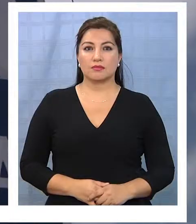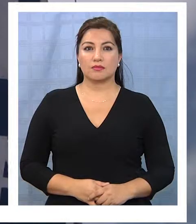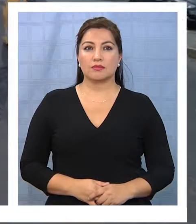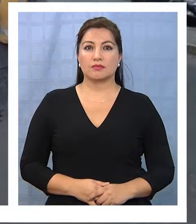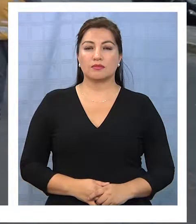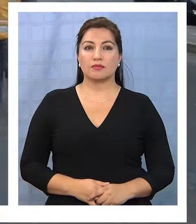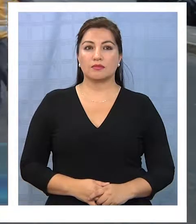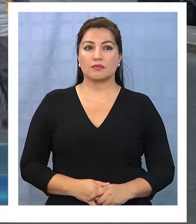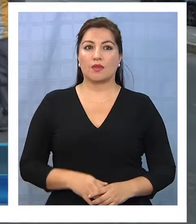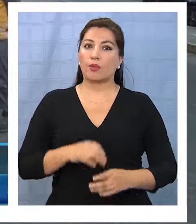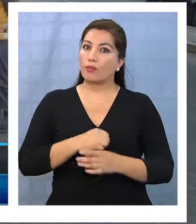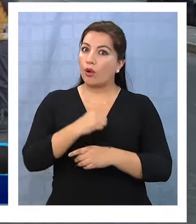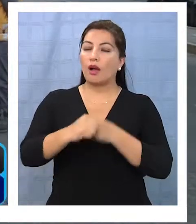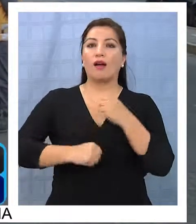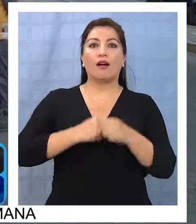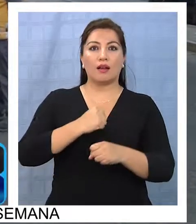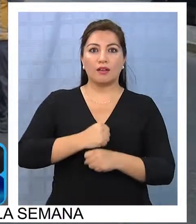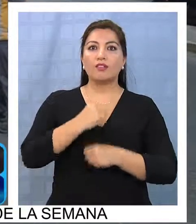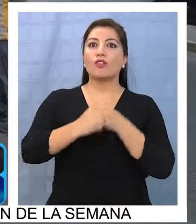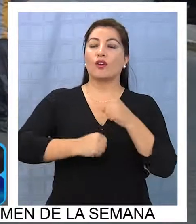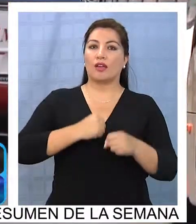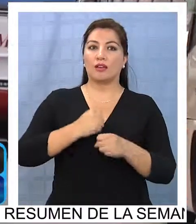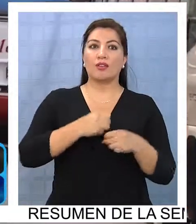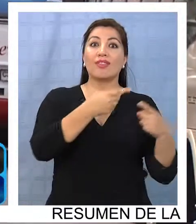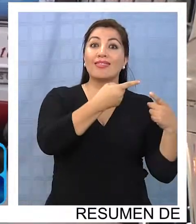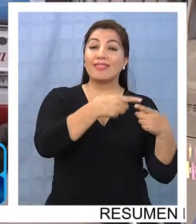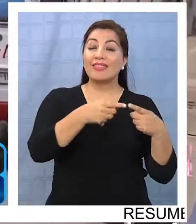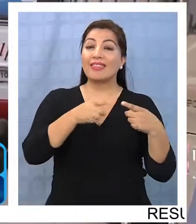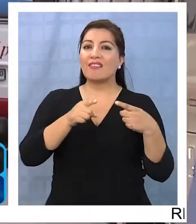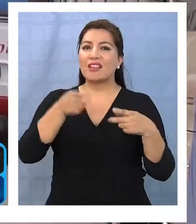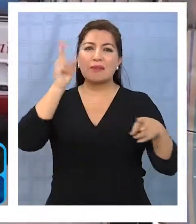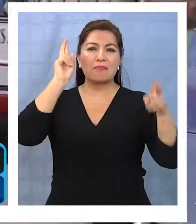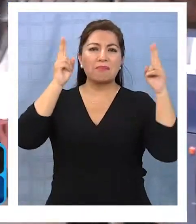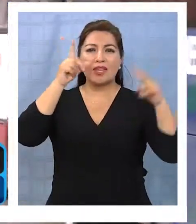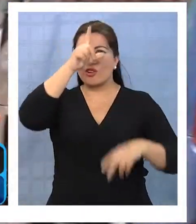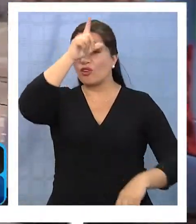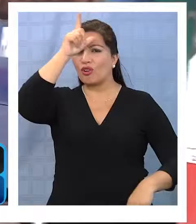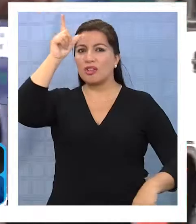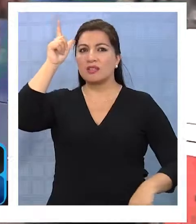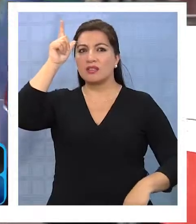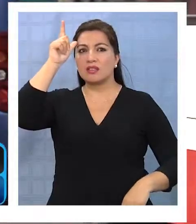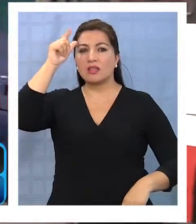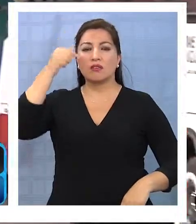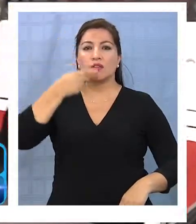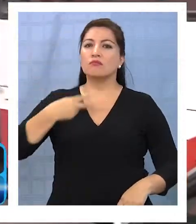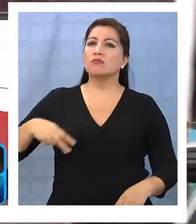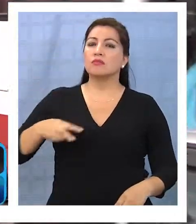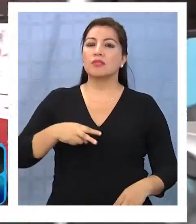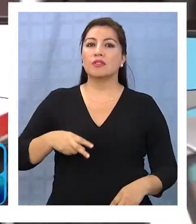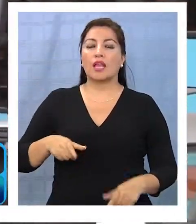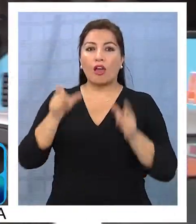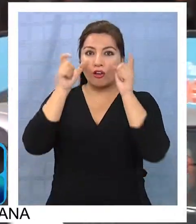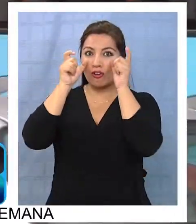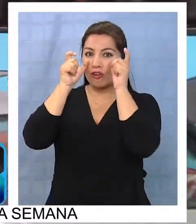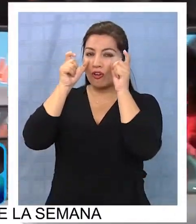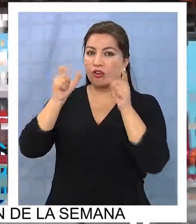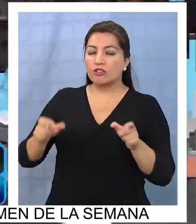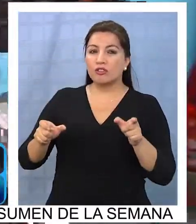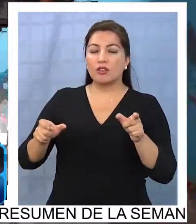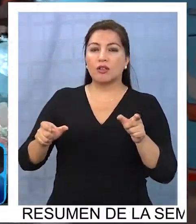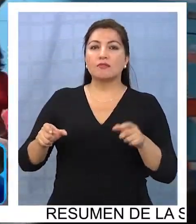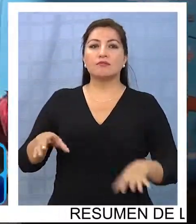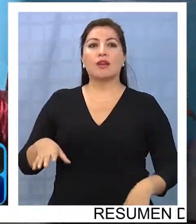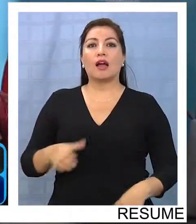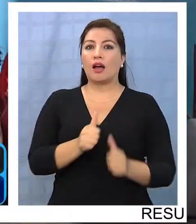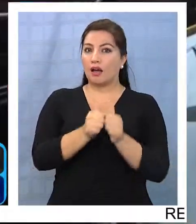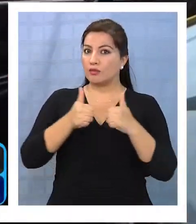Como todos los años, distintos medios de transporte fueron sometidos a intensas fiscalizaciones por